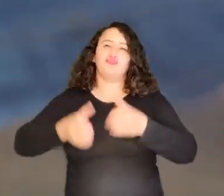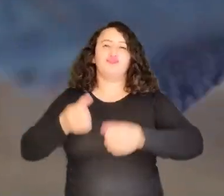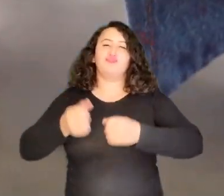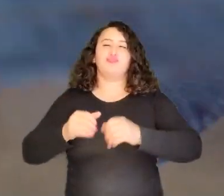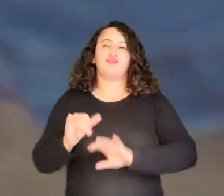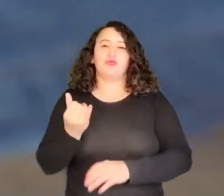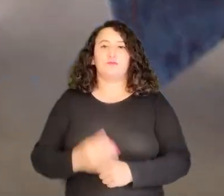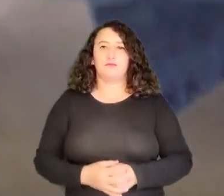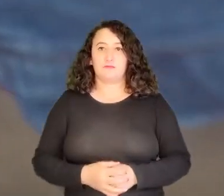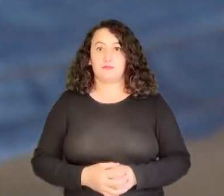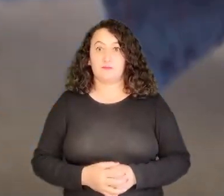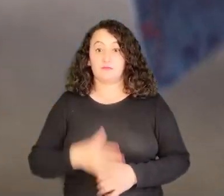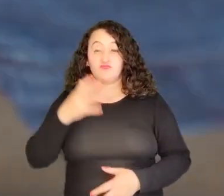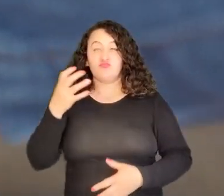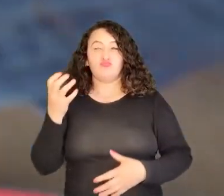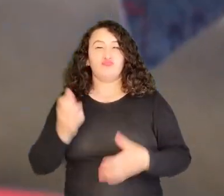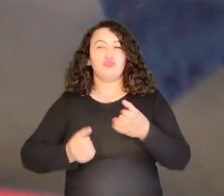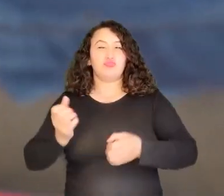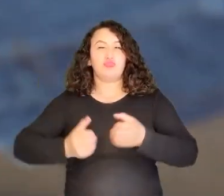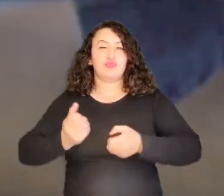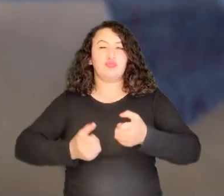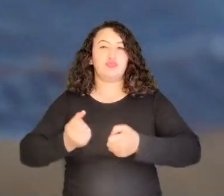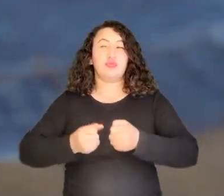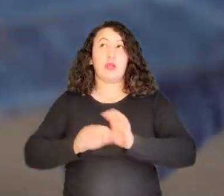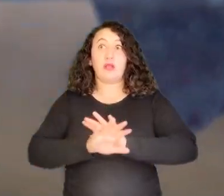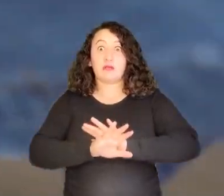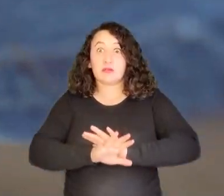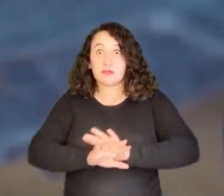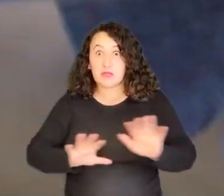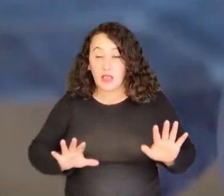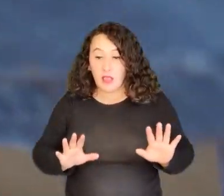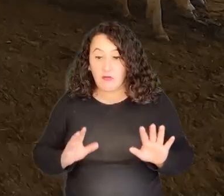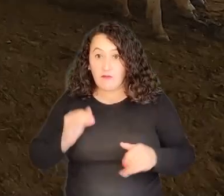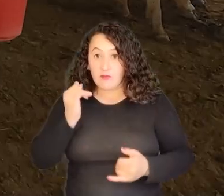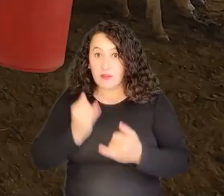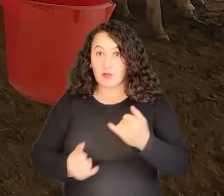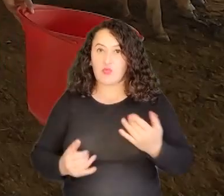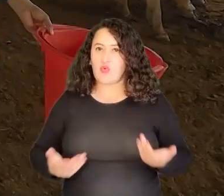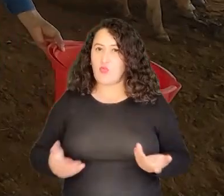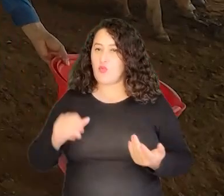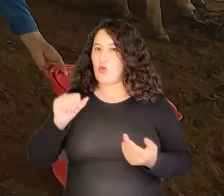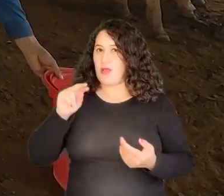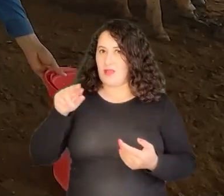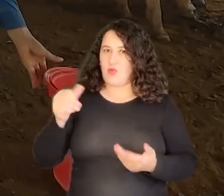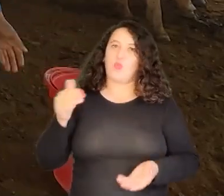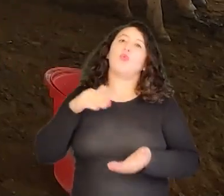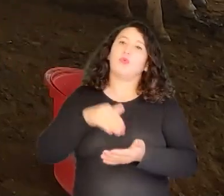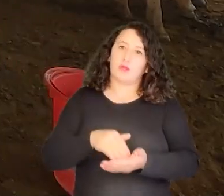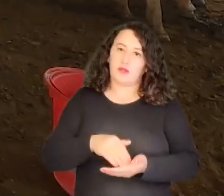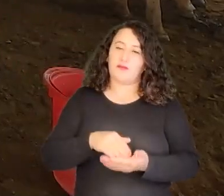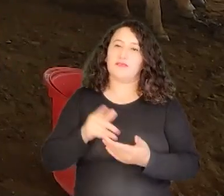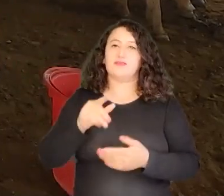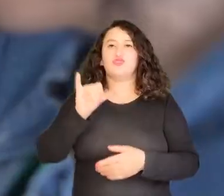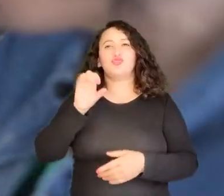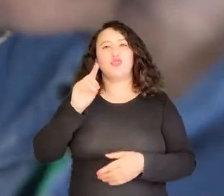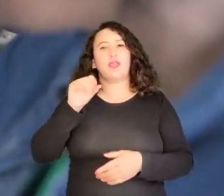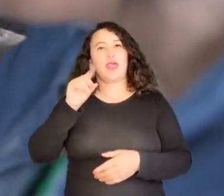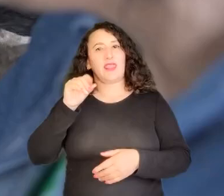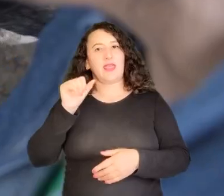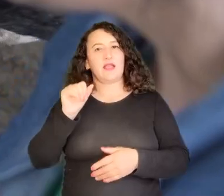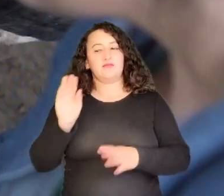Al terminar el ordeño, la señora Ana va a pasar nuevamente la solución yodada